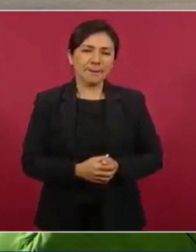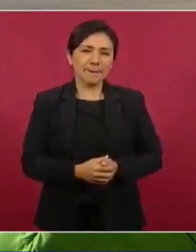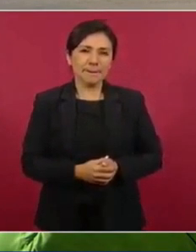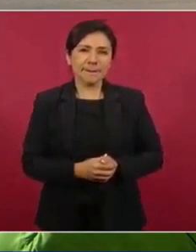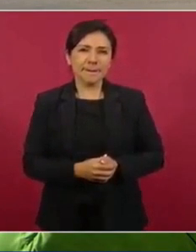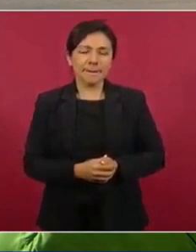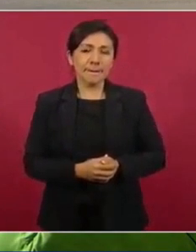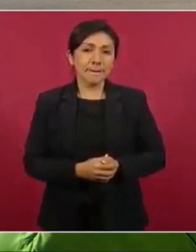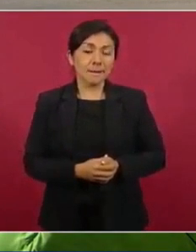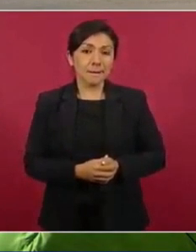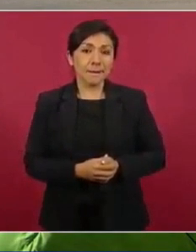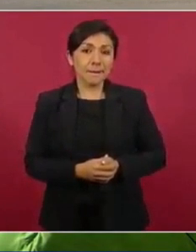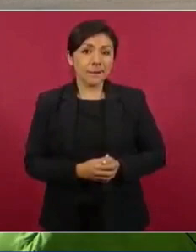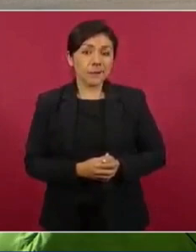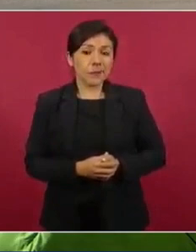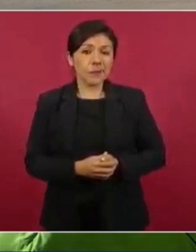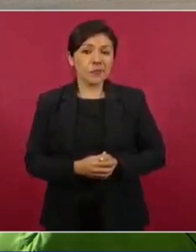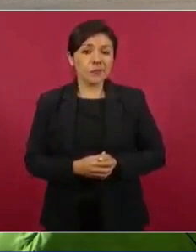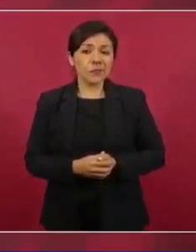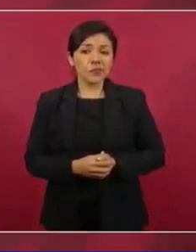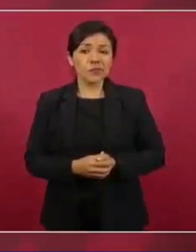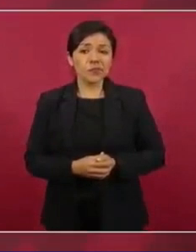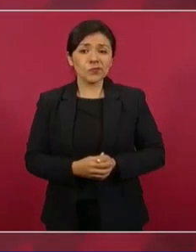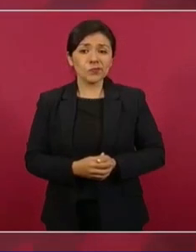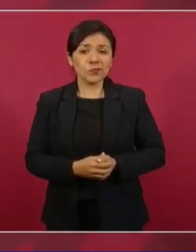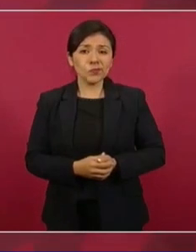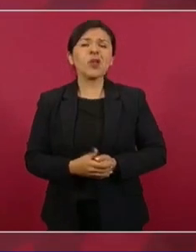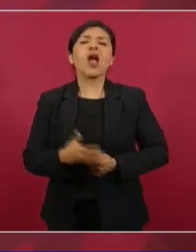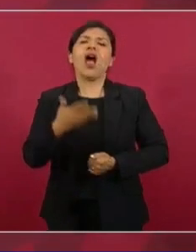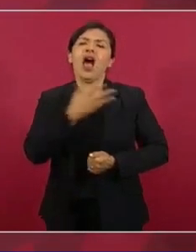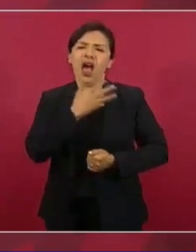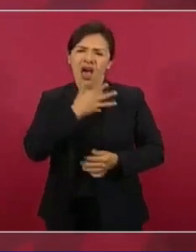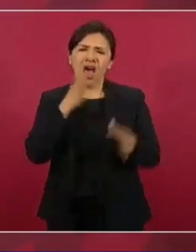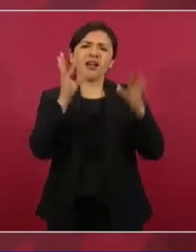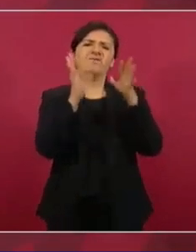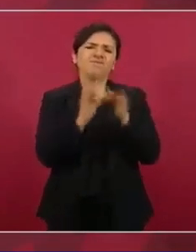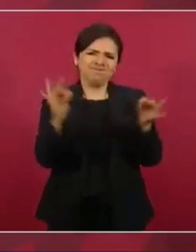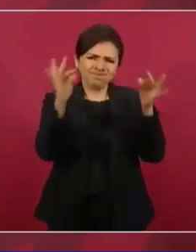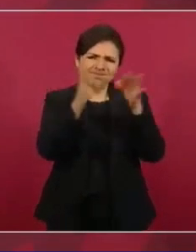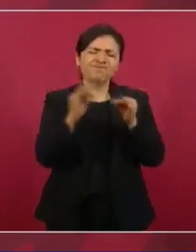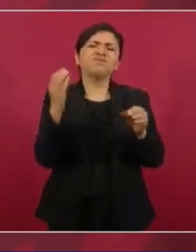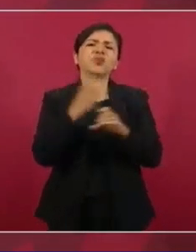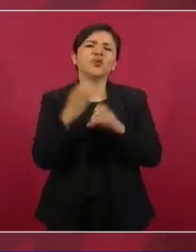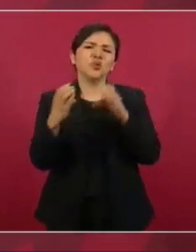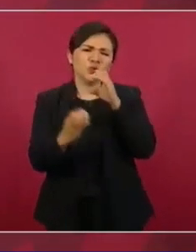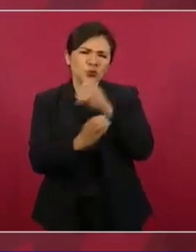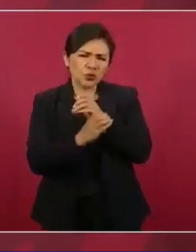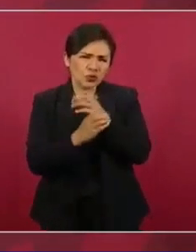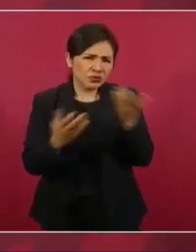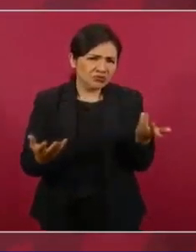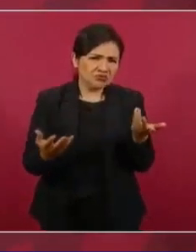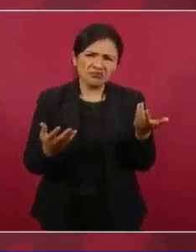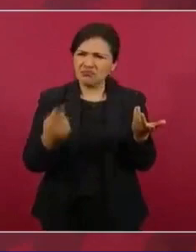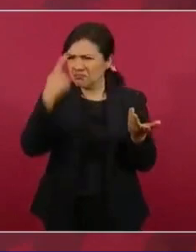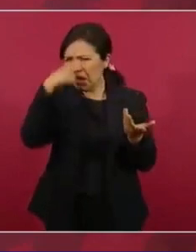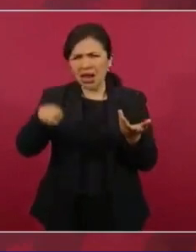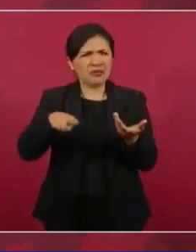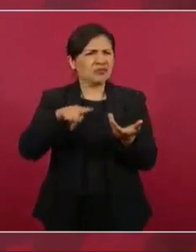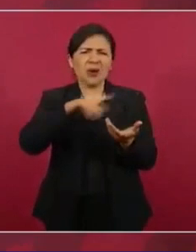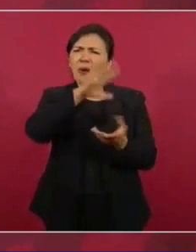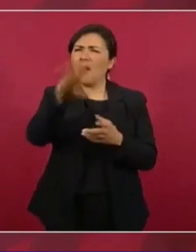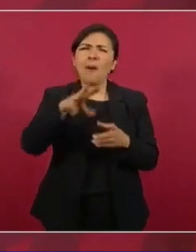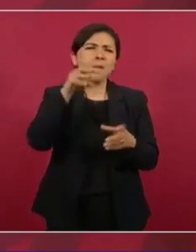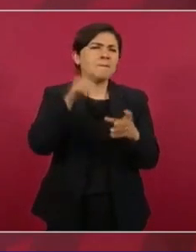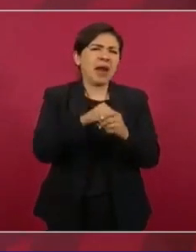Ah, pues va a aclarar cosas, pero de todo tipo,